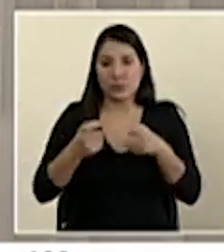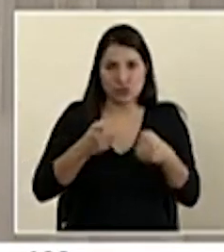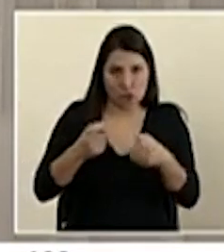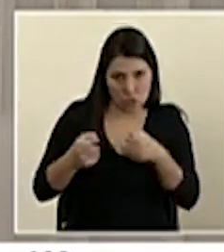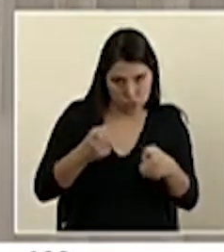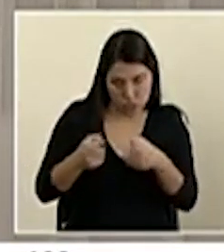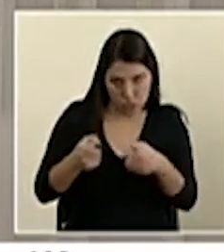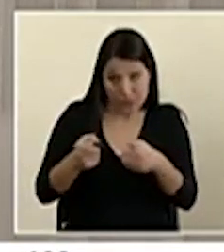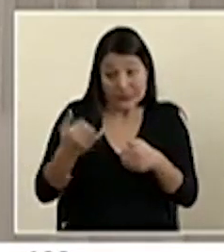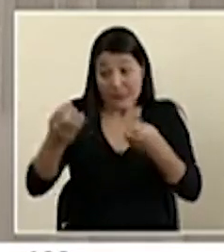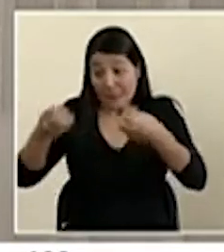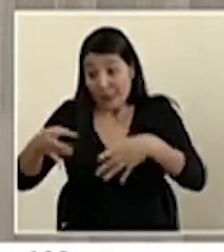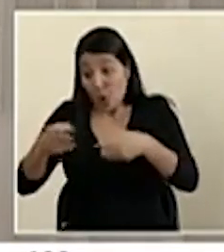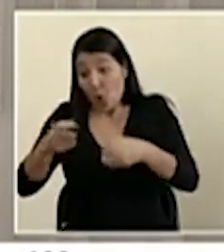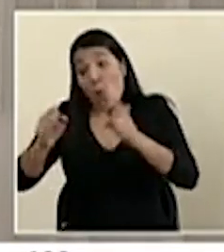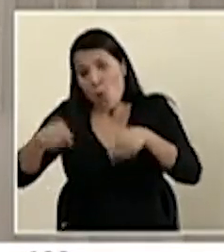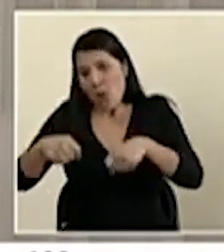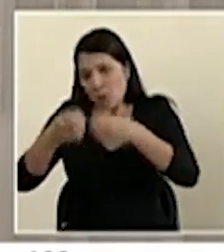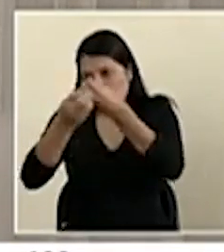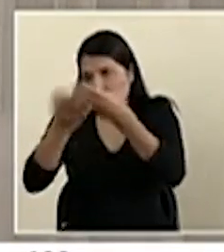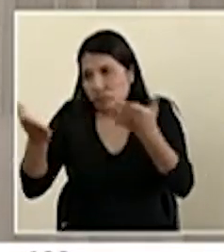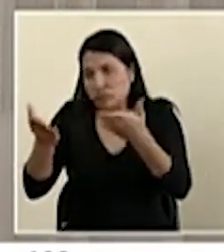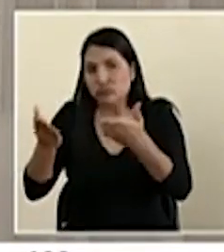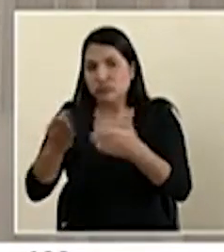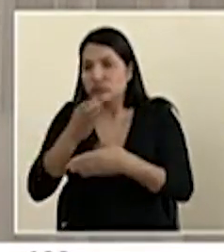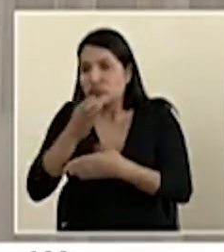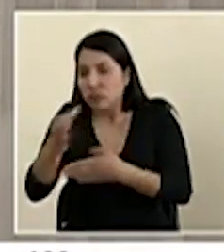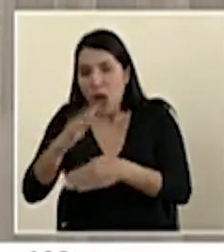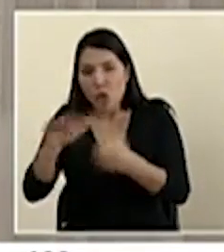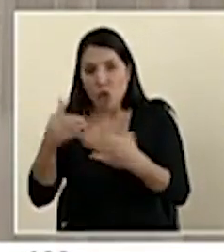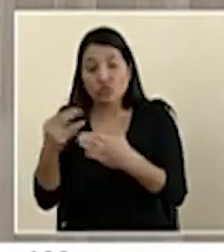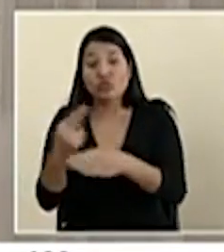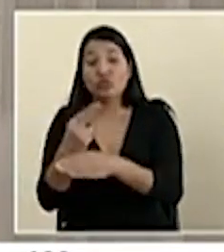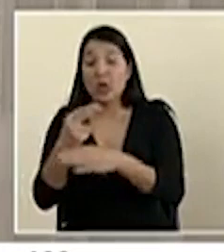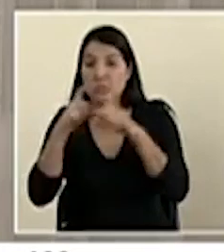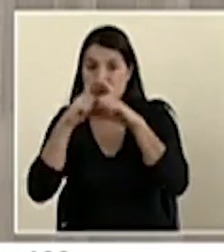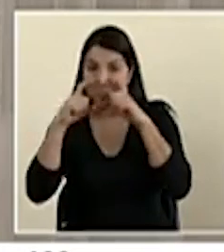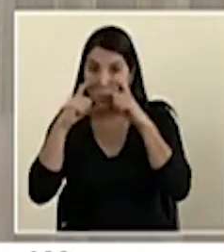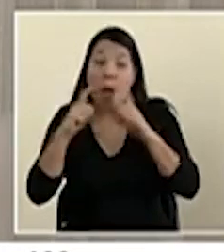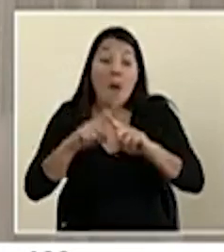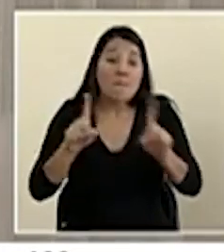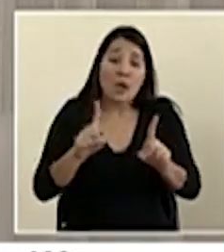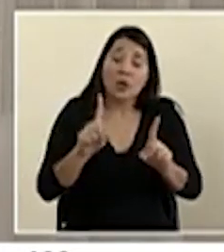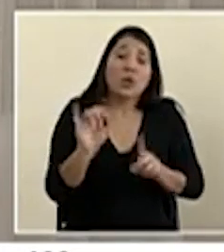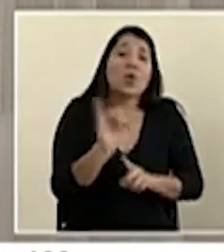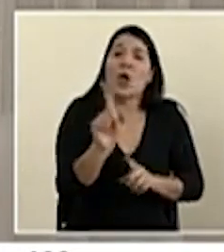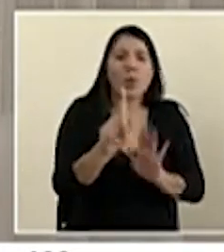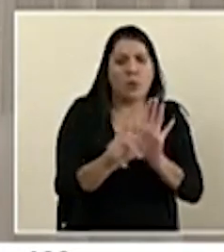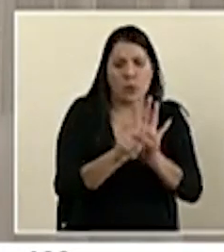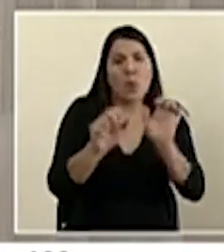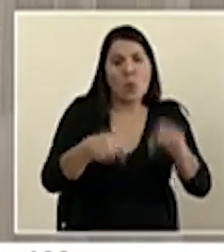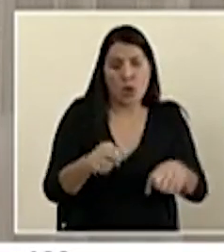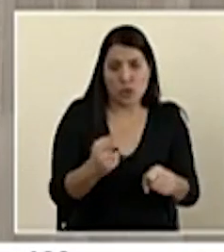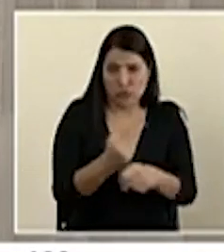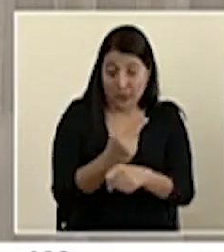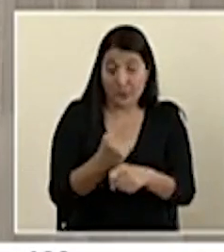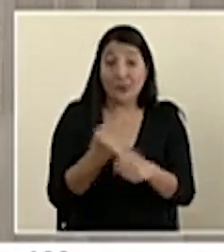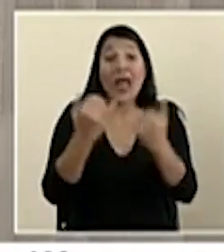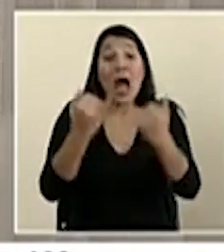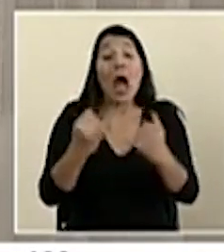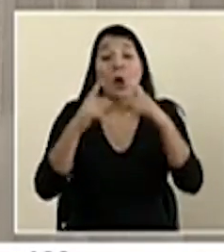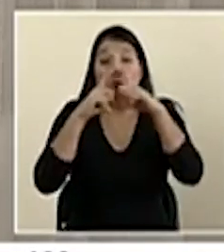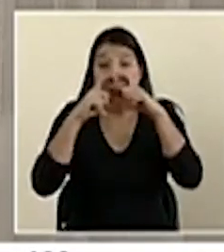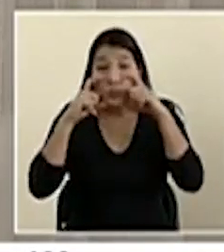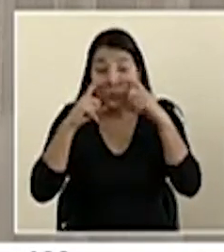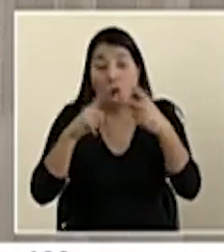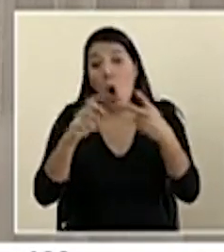al uso de mascarillas. Pero, con respecto a la autenticidad de la mascarilla, las mascarillas quirúrgicas y también las que tienen